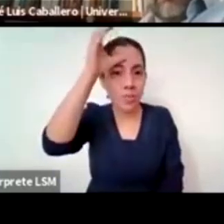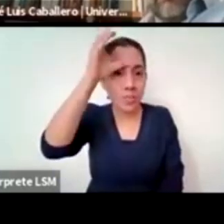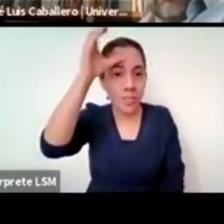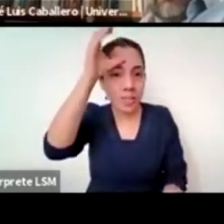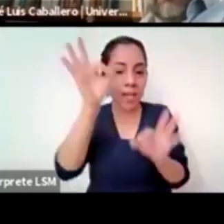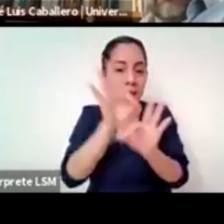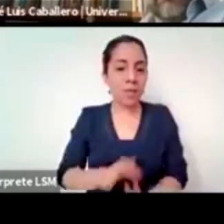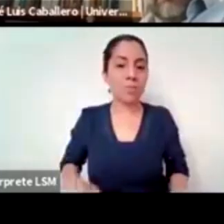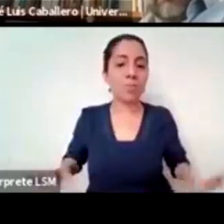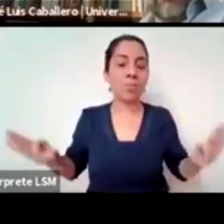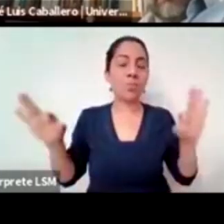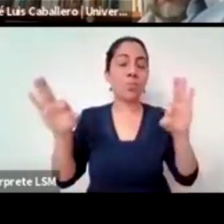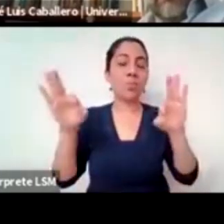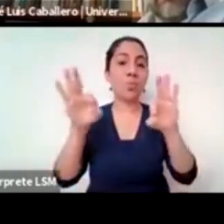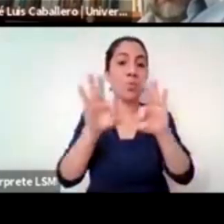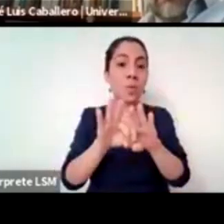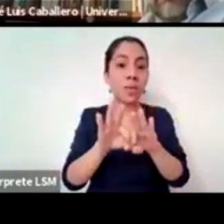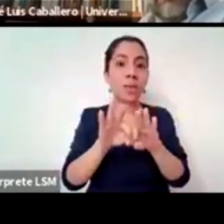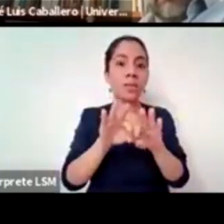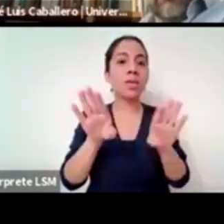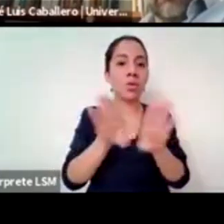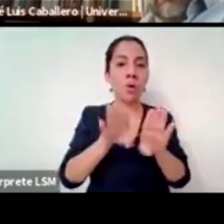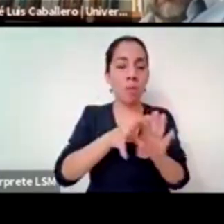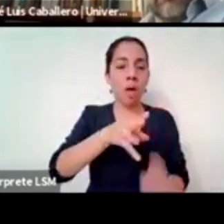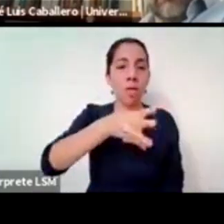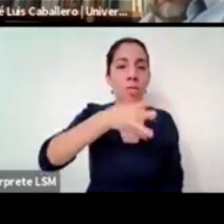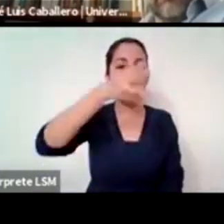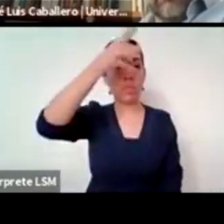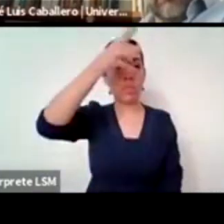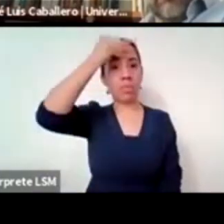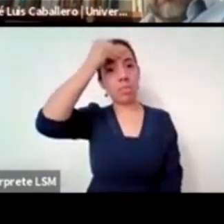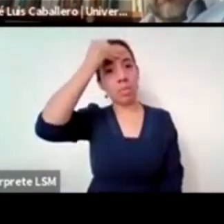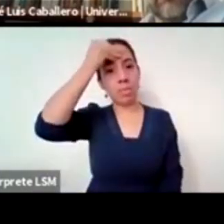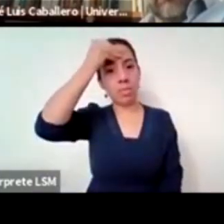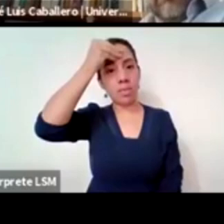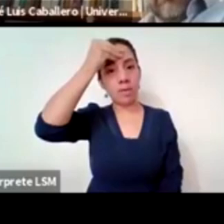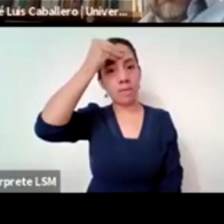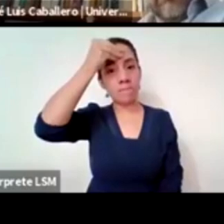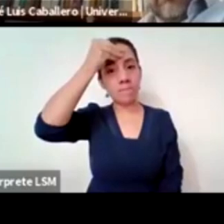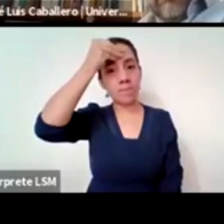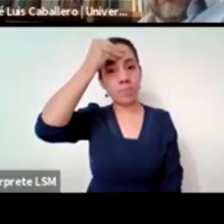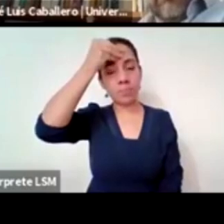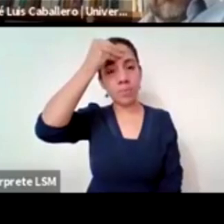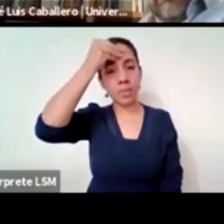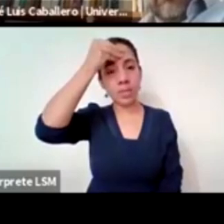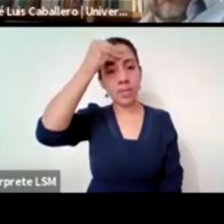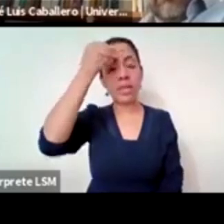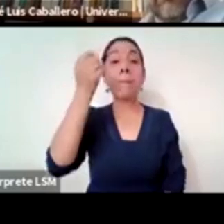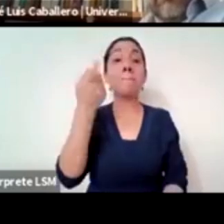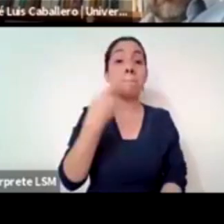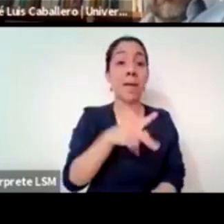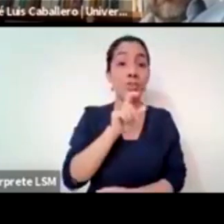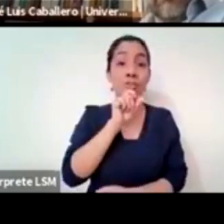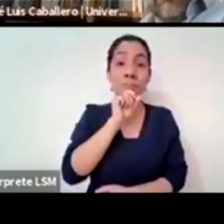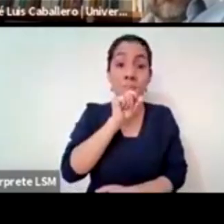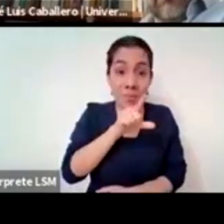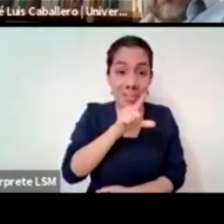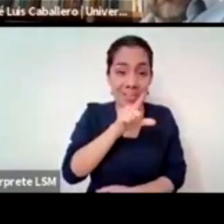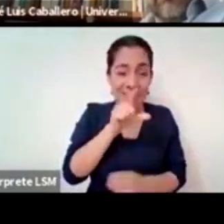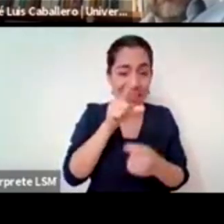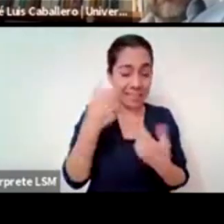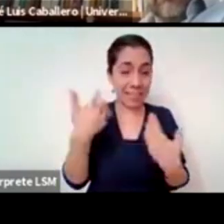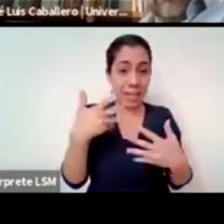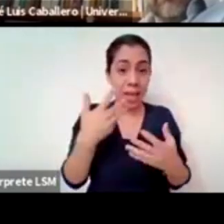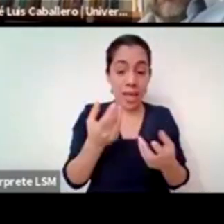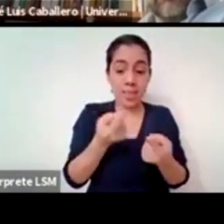y de manera muy especial dentro de las conciencias de los niños y de las niñas de